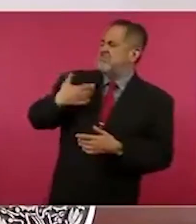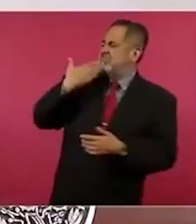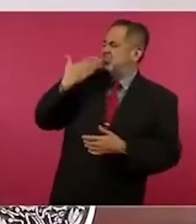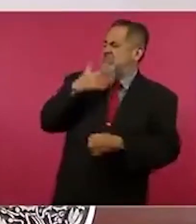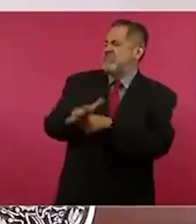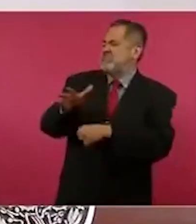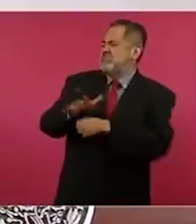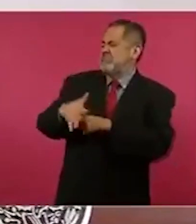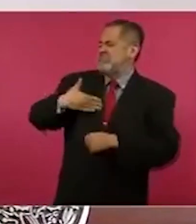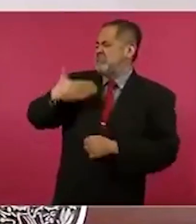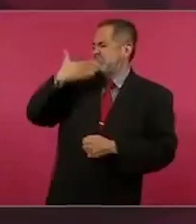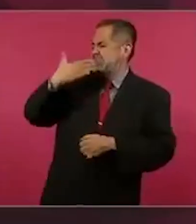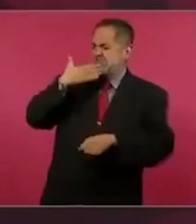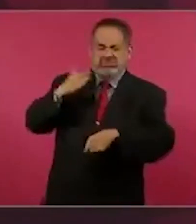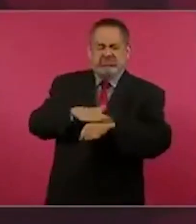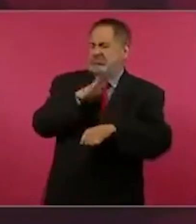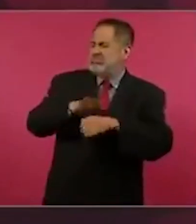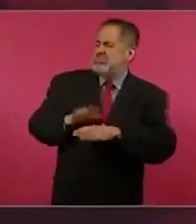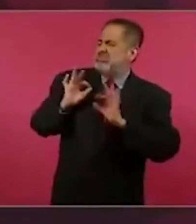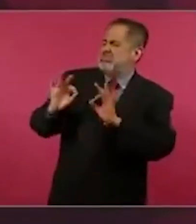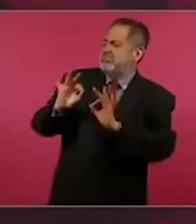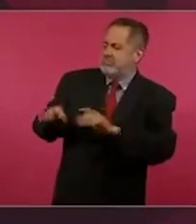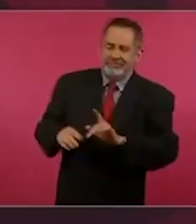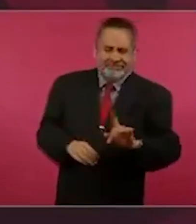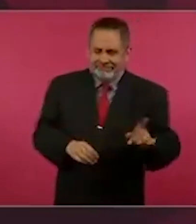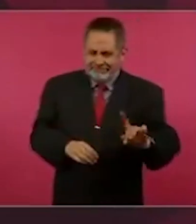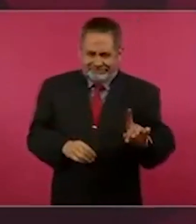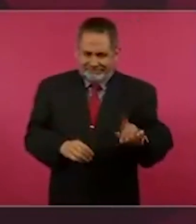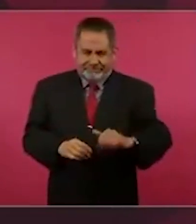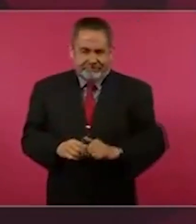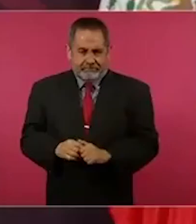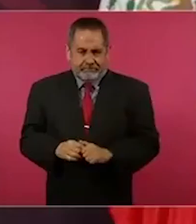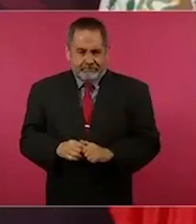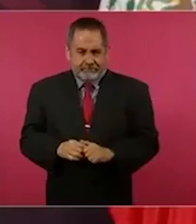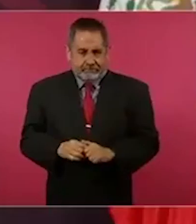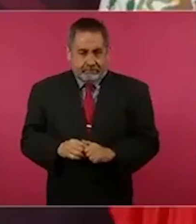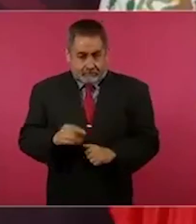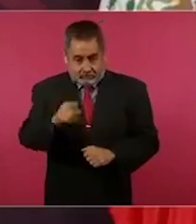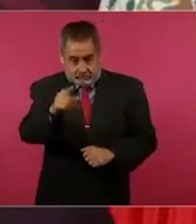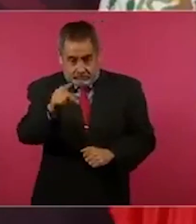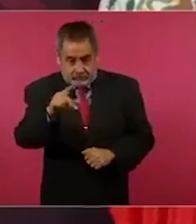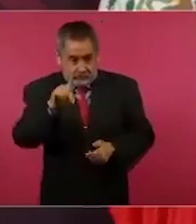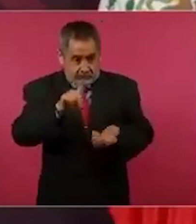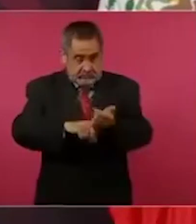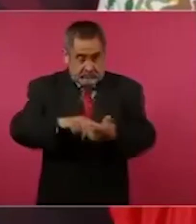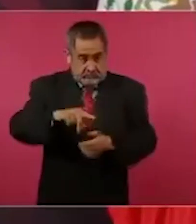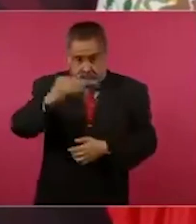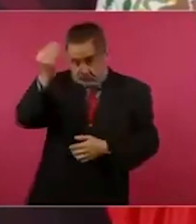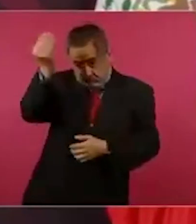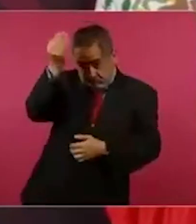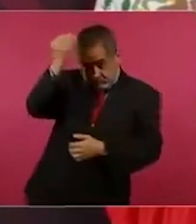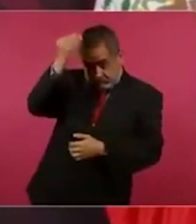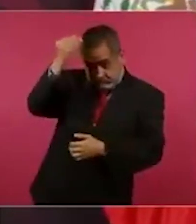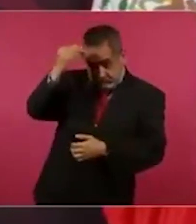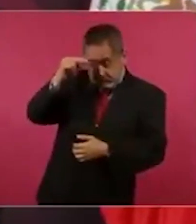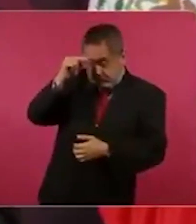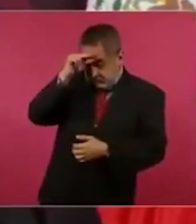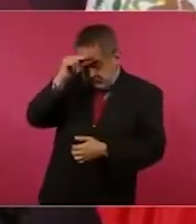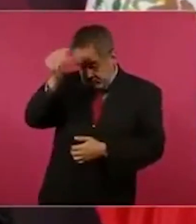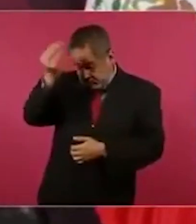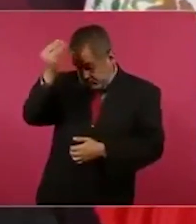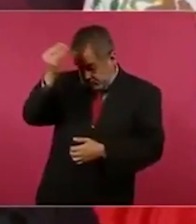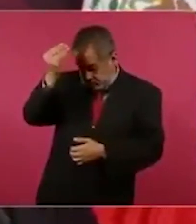es de sabios cambiar de opinión y cuando menos